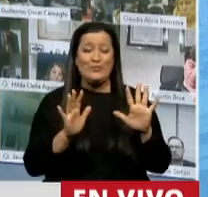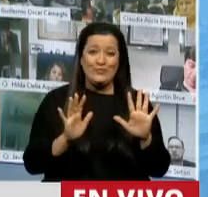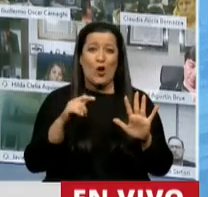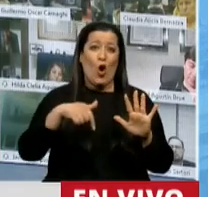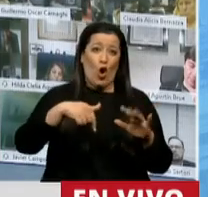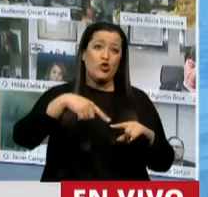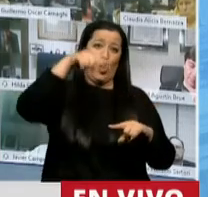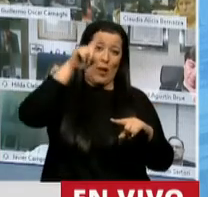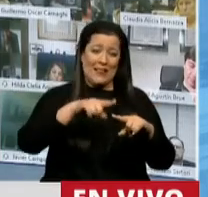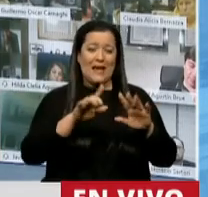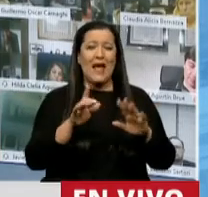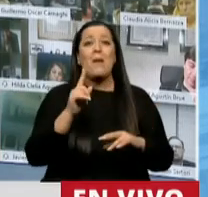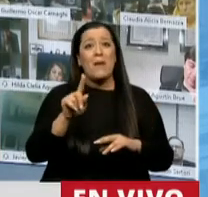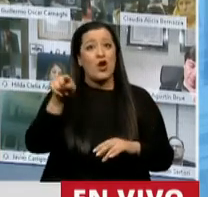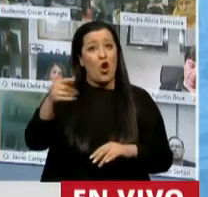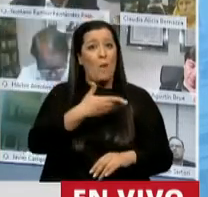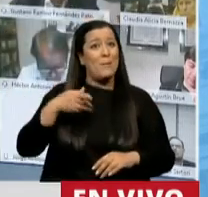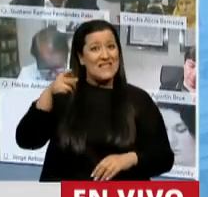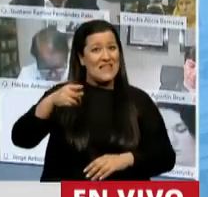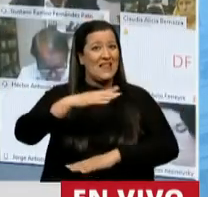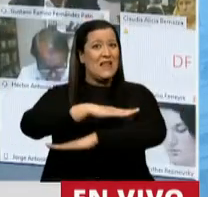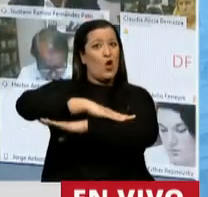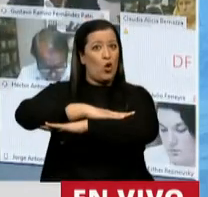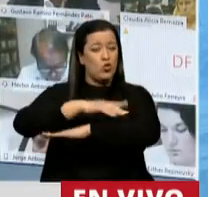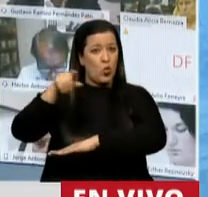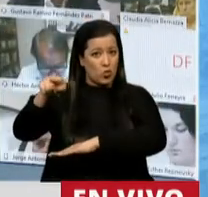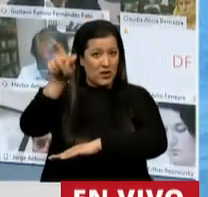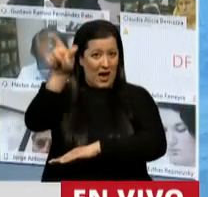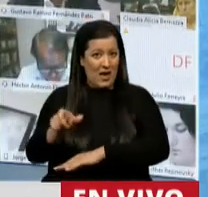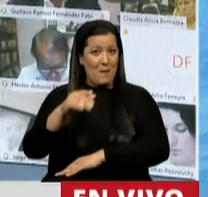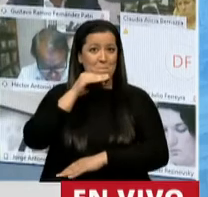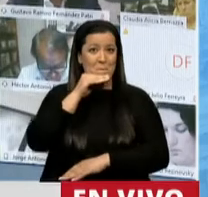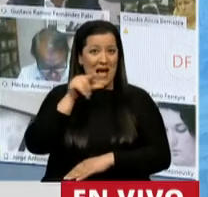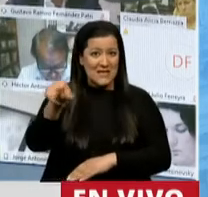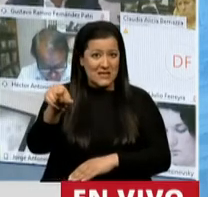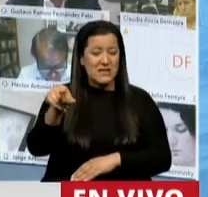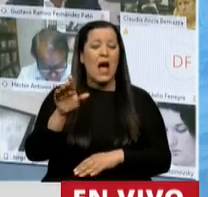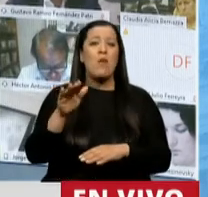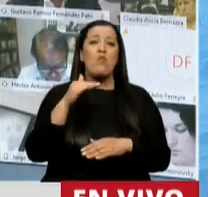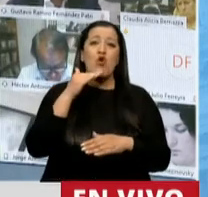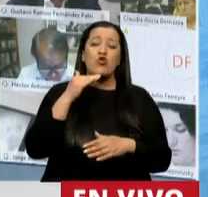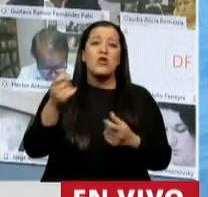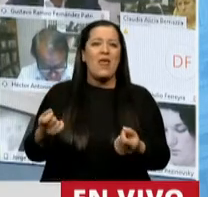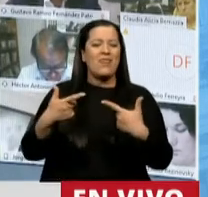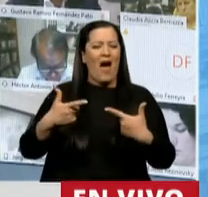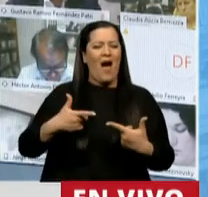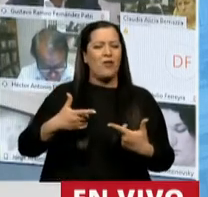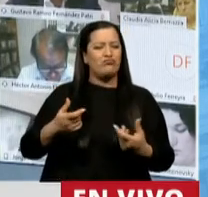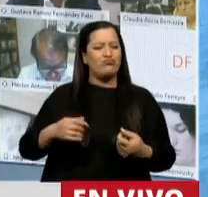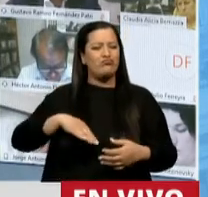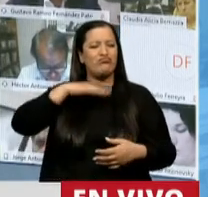creo que presidente, usted ha tenido una conducta hoy que nos... No sé si nos gratificó o